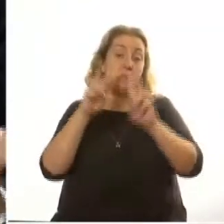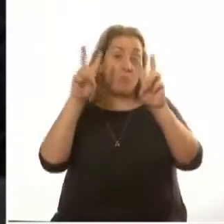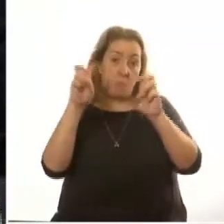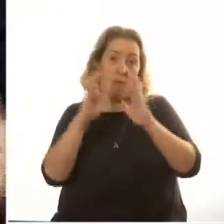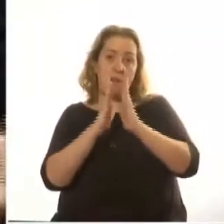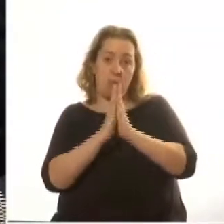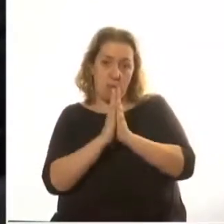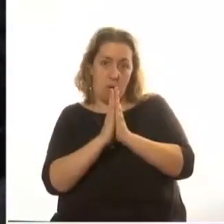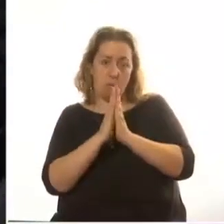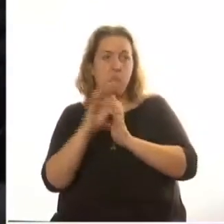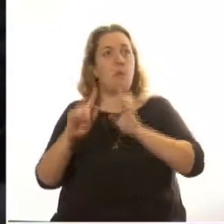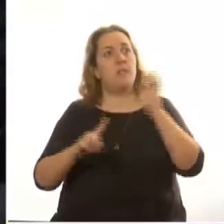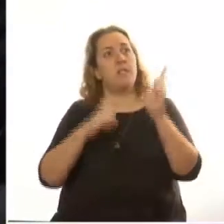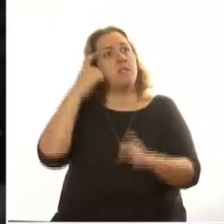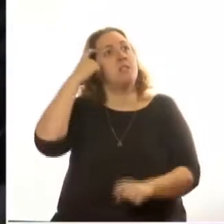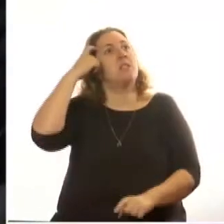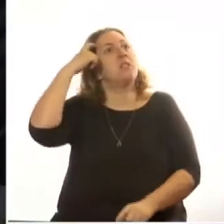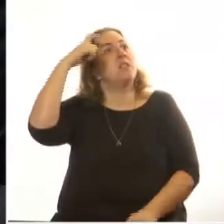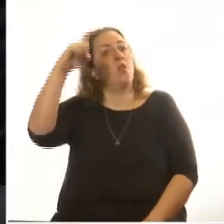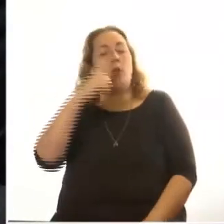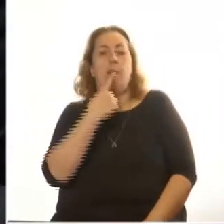a veces por sus ideologías políticas, políticas.